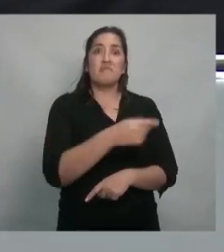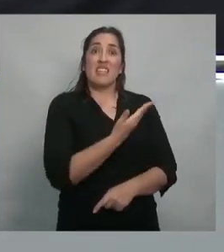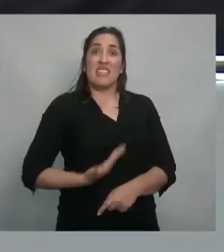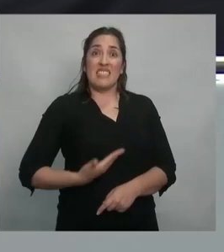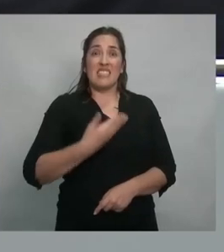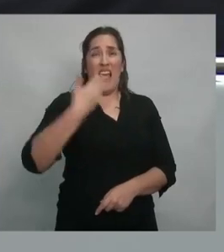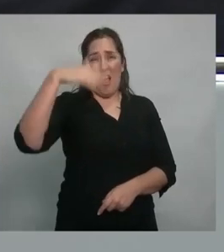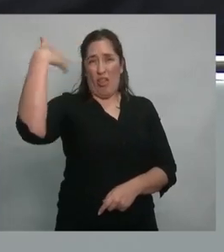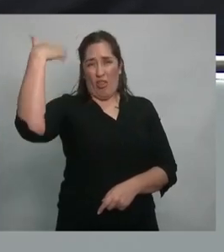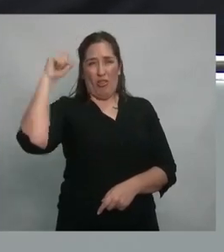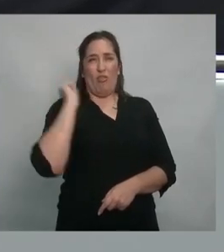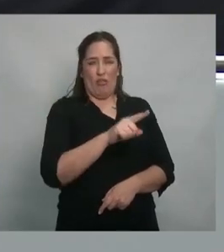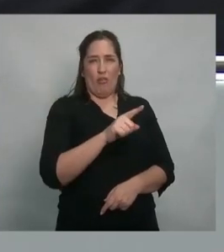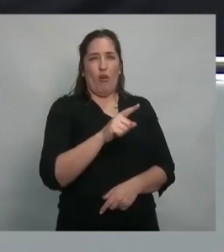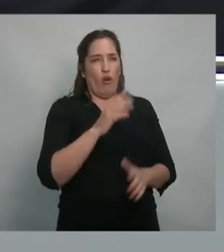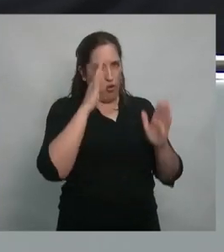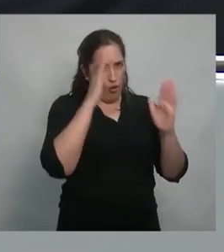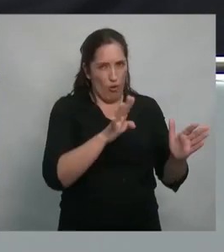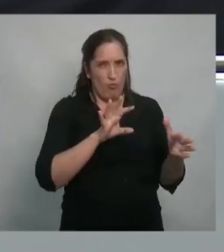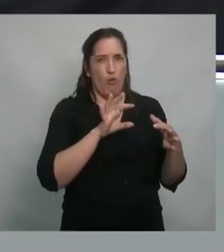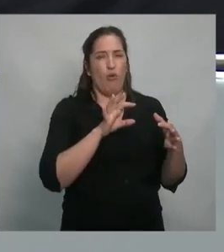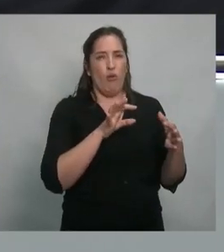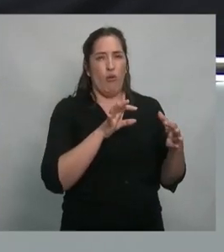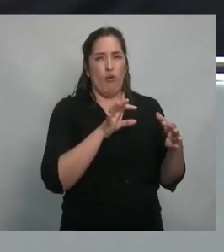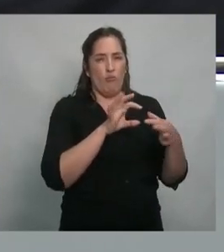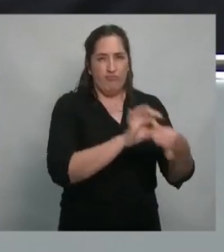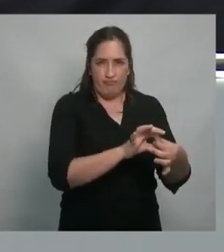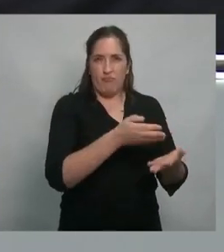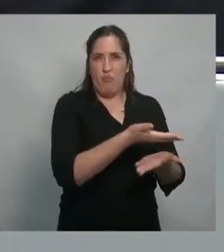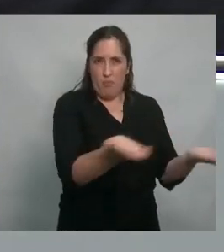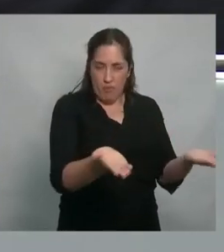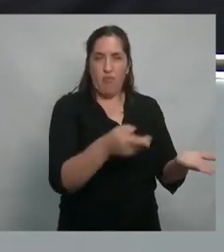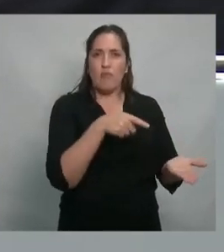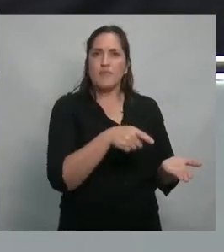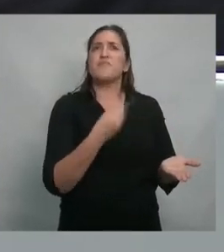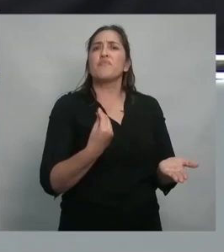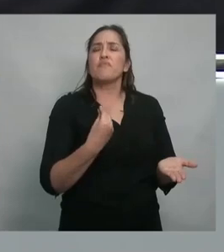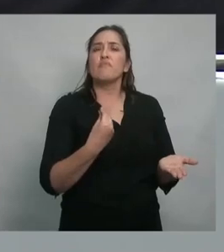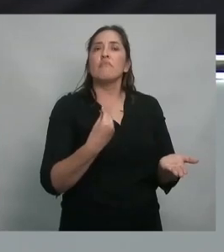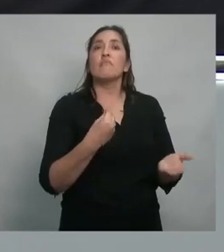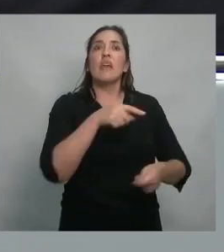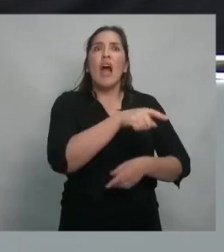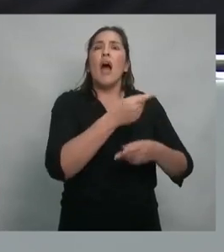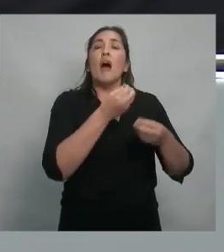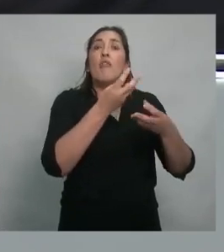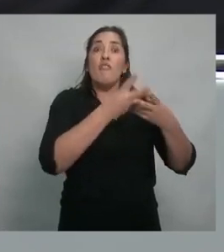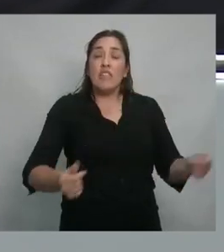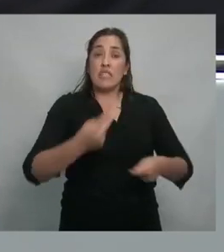se crea cuando finaliza la Segunda Guerra Mundial